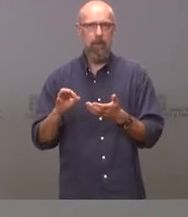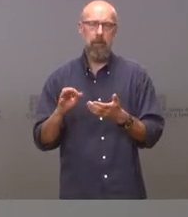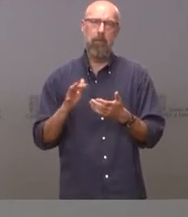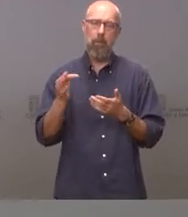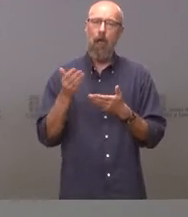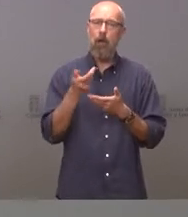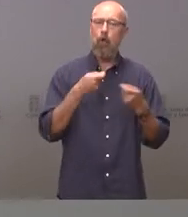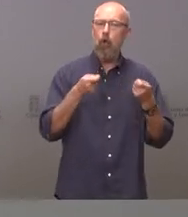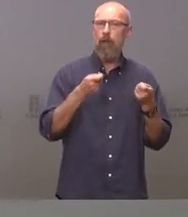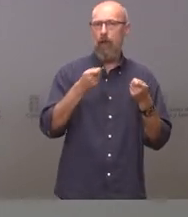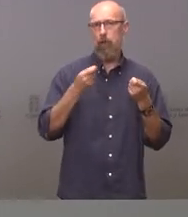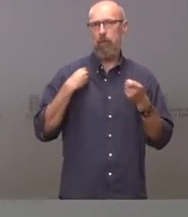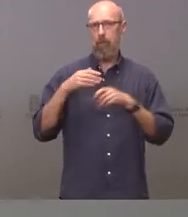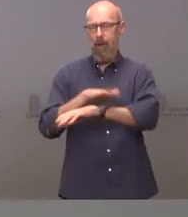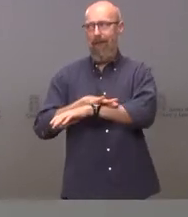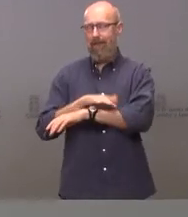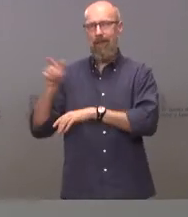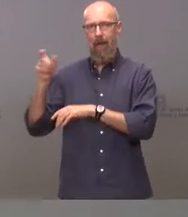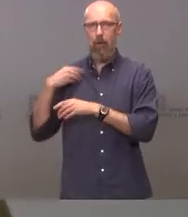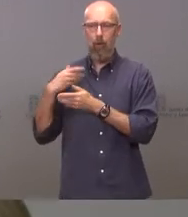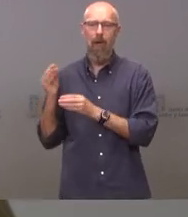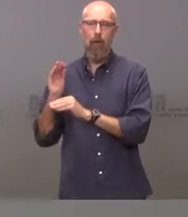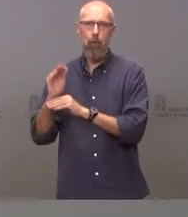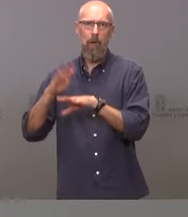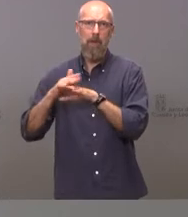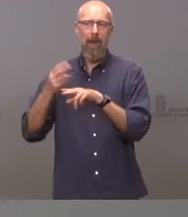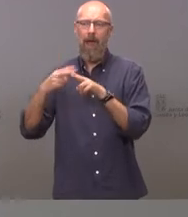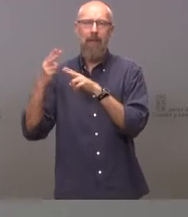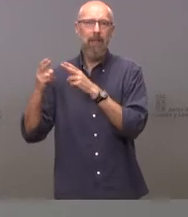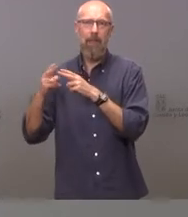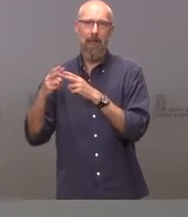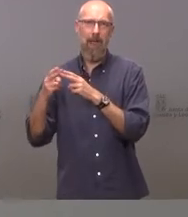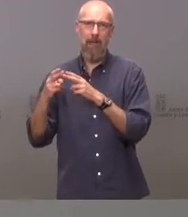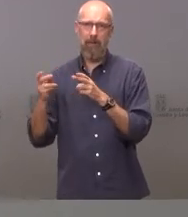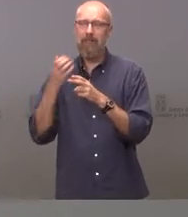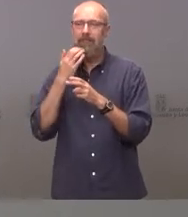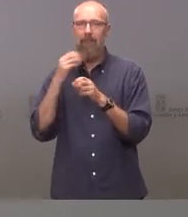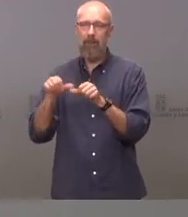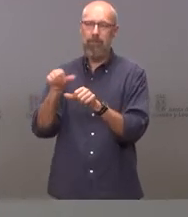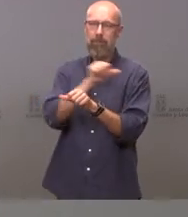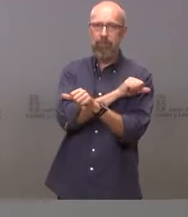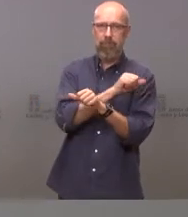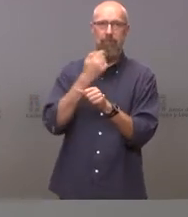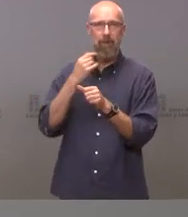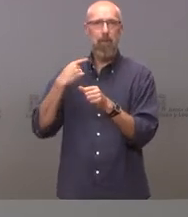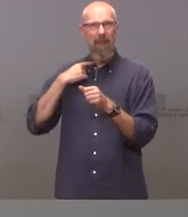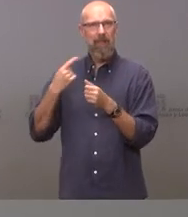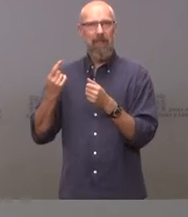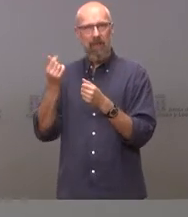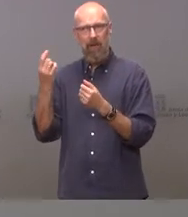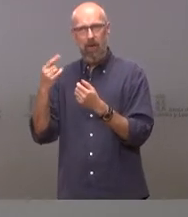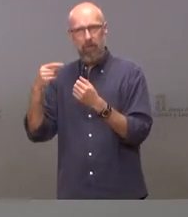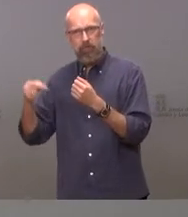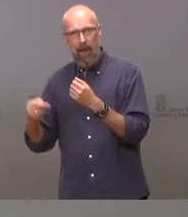ayudas que ha marcado el estado para aquellas actividades empresariales que han incurrido en pérdidas durante el anterior ejercicio por tanto podrán también